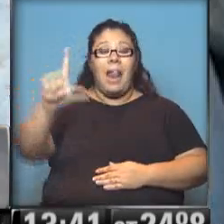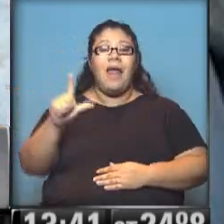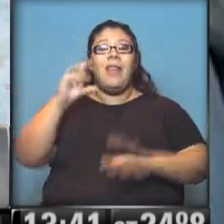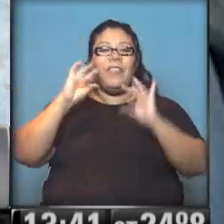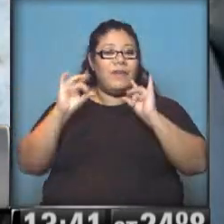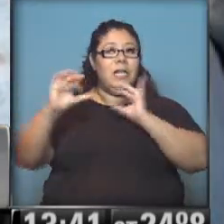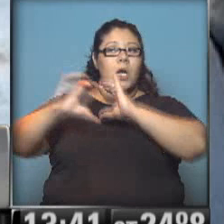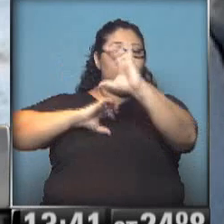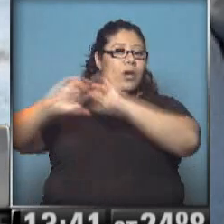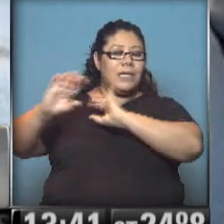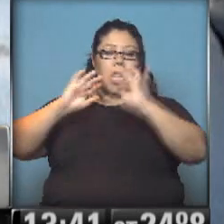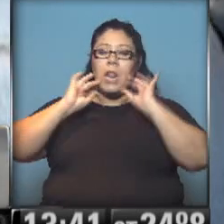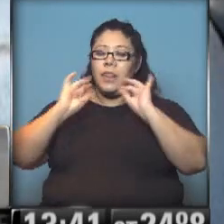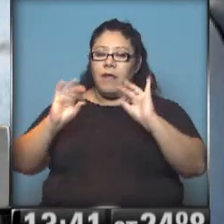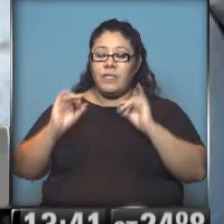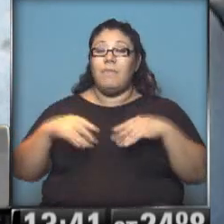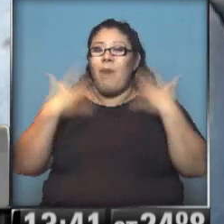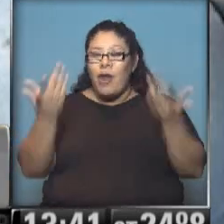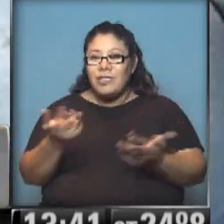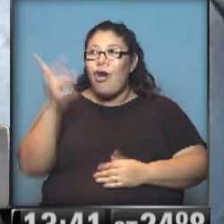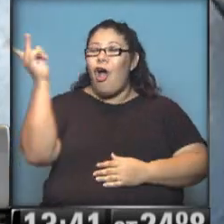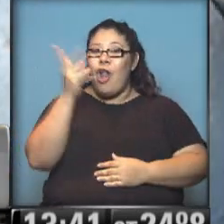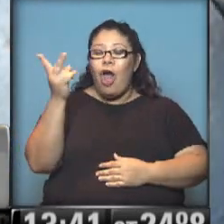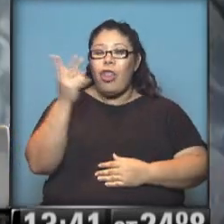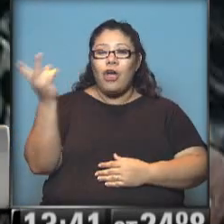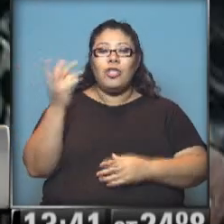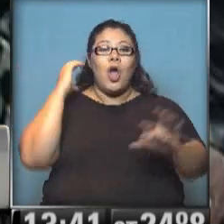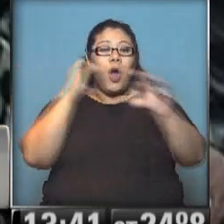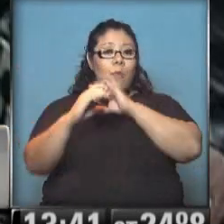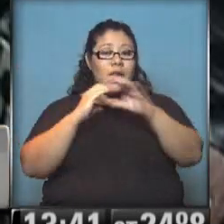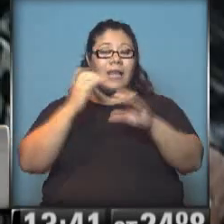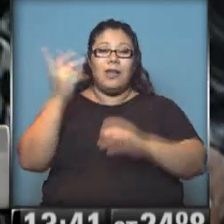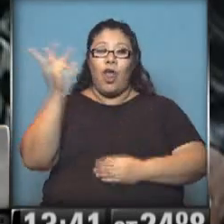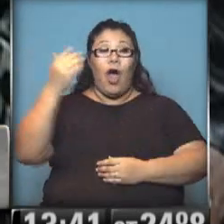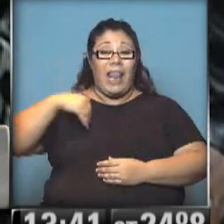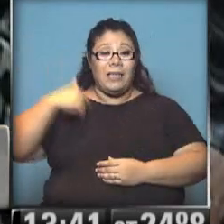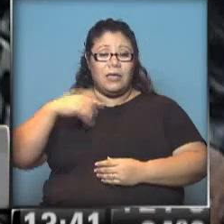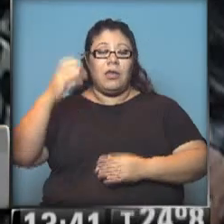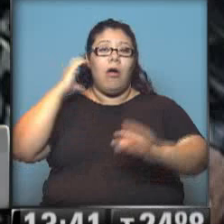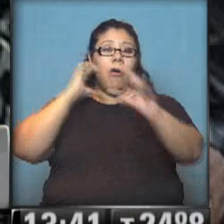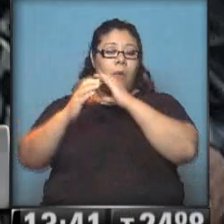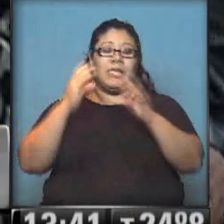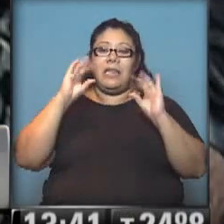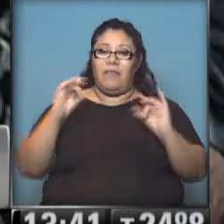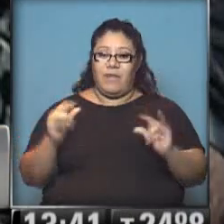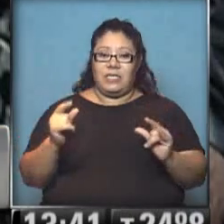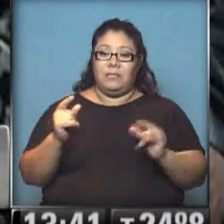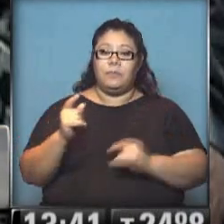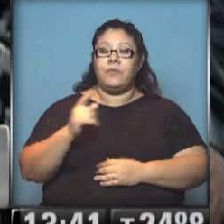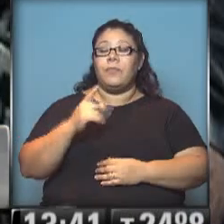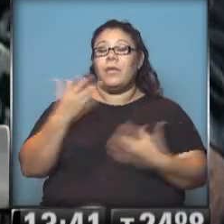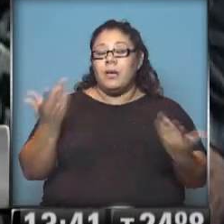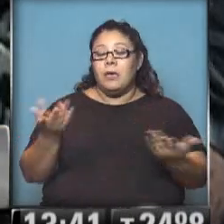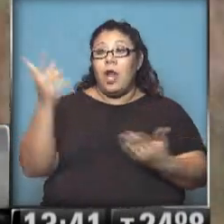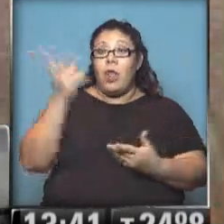De todo tipo Por eso Fue también difícil Poder comunicarse Con los argentinos Que estaban allí Que se les había perdido El rastro Y que